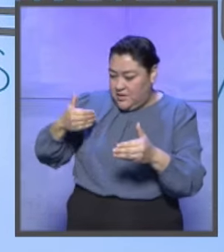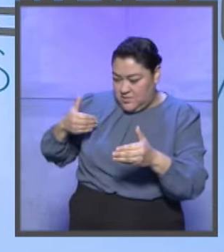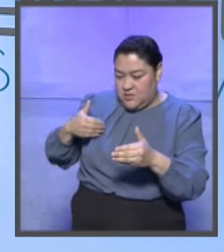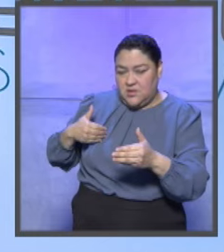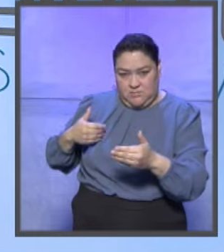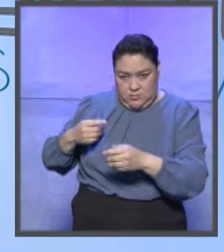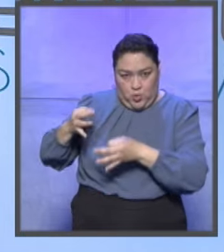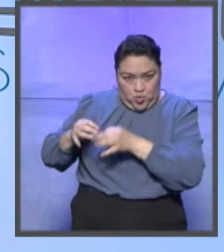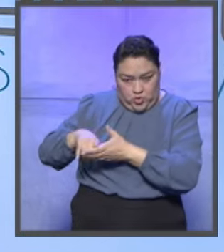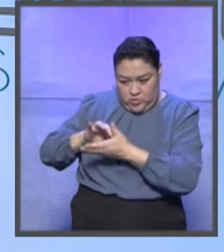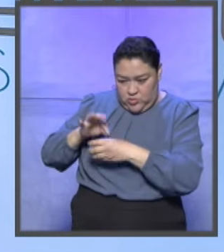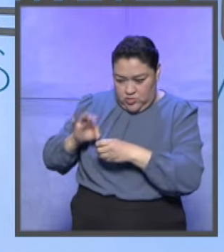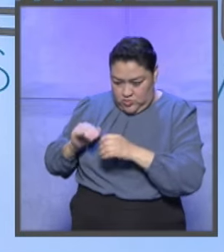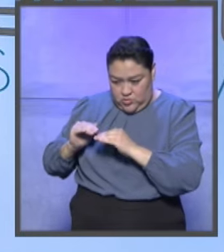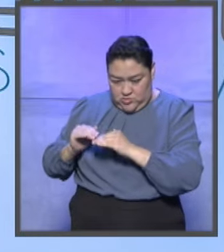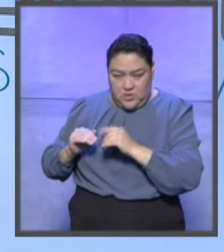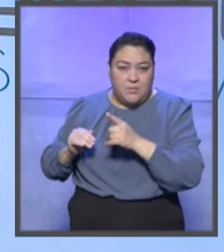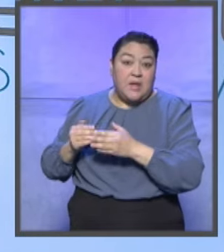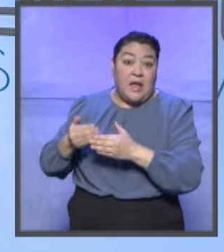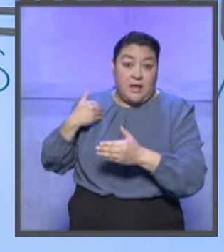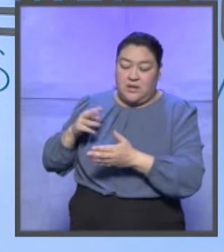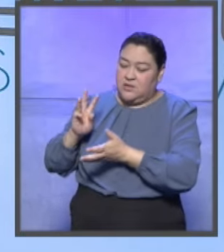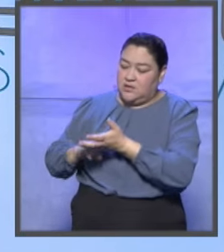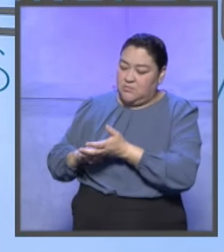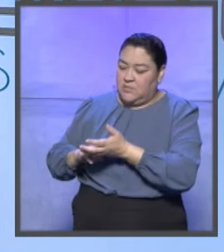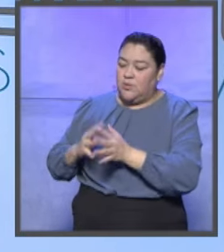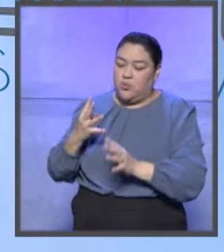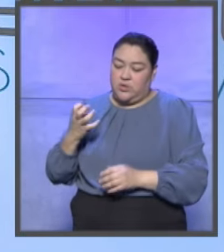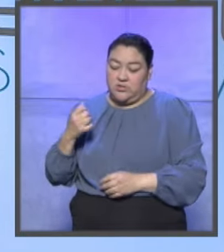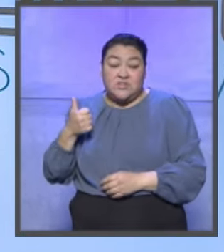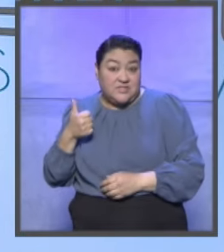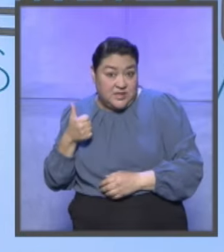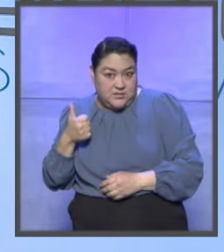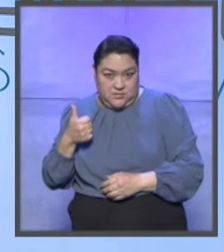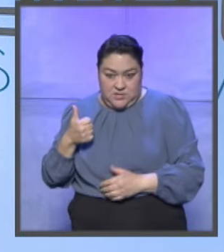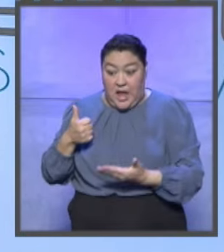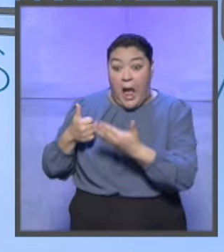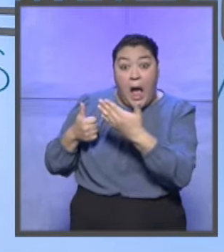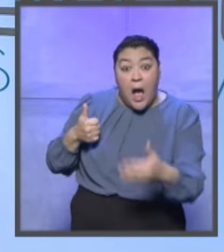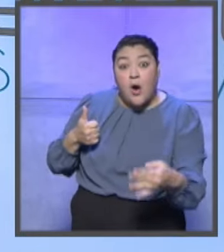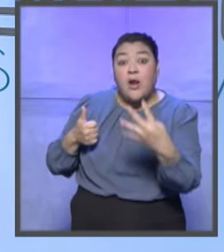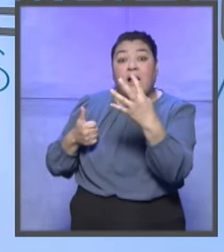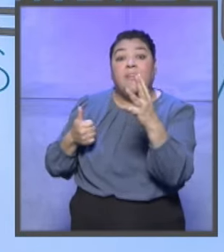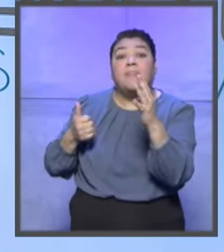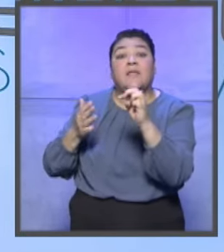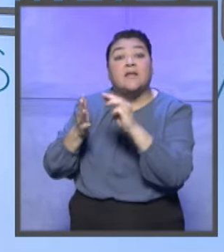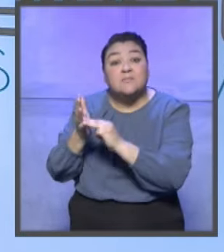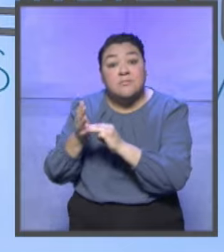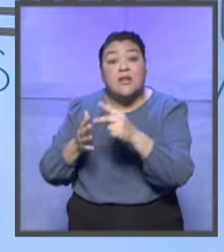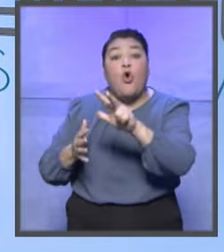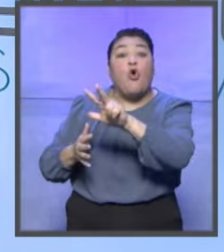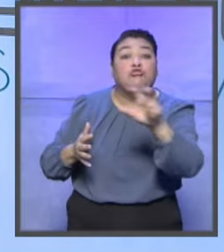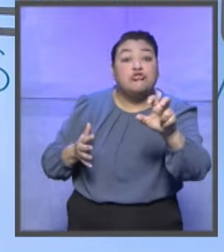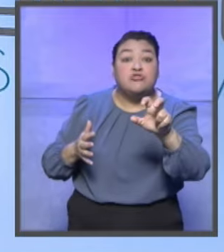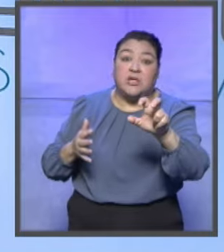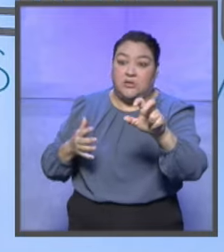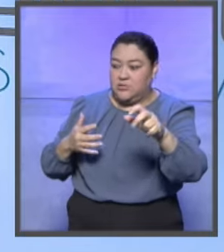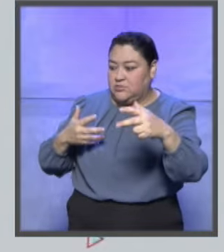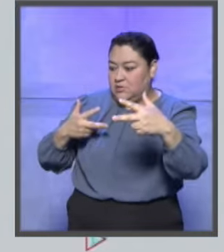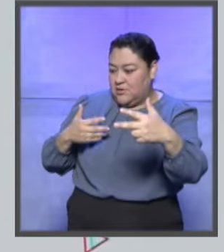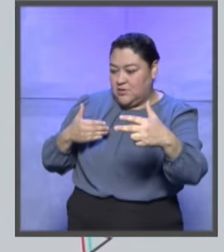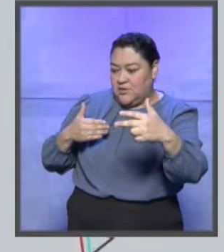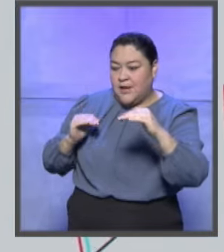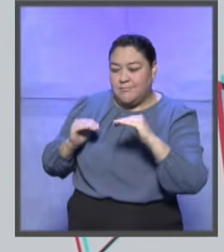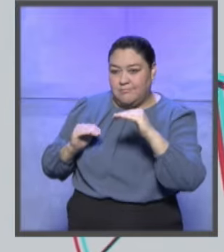elección pasada, es decir, pasamos de 3.406 cargos que se están eligiendo, que se eligieron, a 3.806 cargos, o sea. Se dice